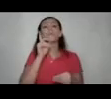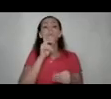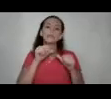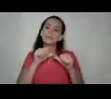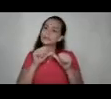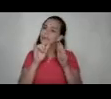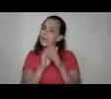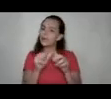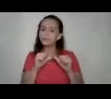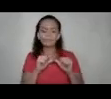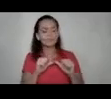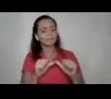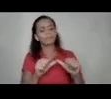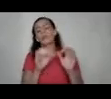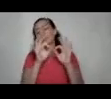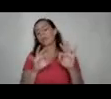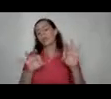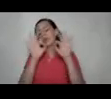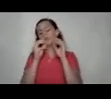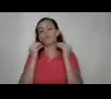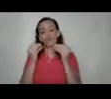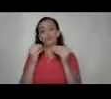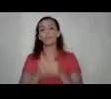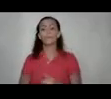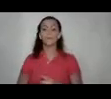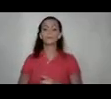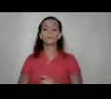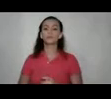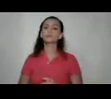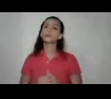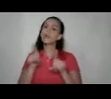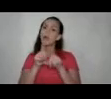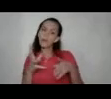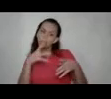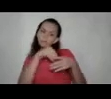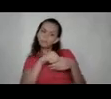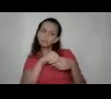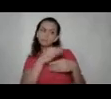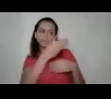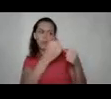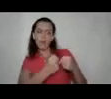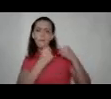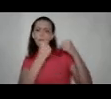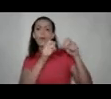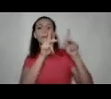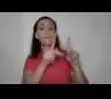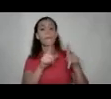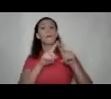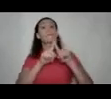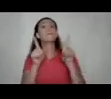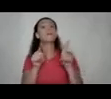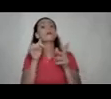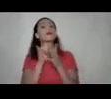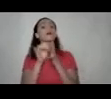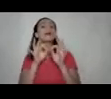constantemente es muy muy muy importante ser parte también del empoderamiento de la persona pero aquí es muy importante